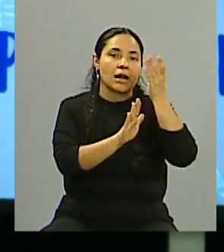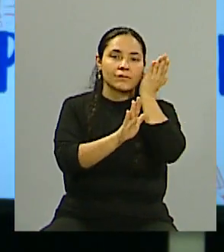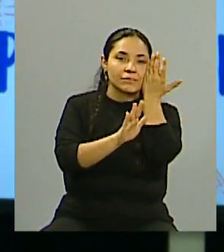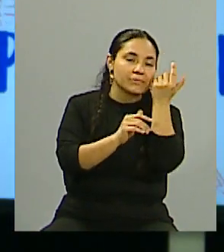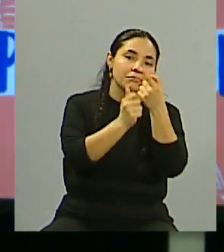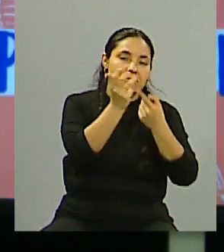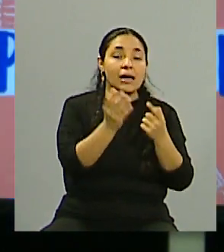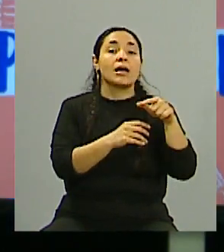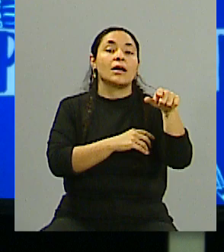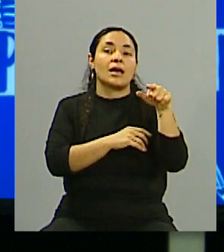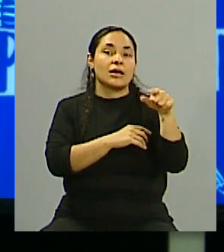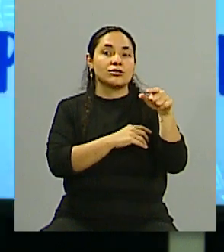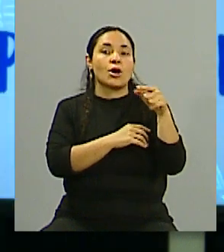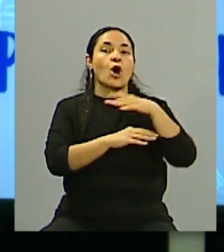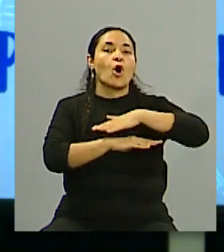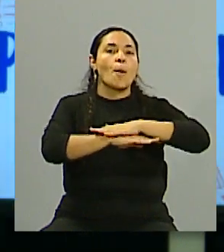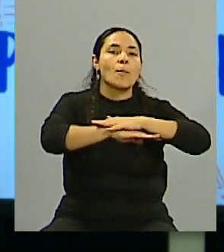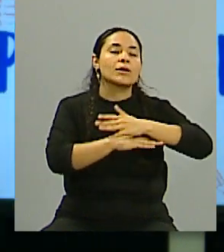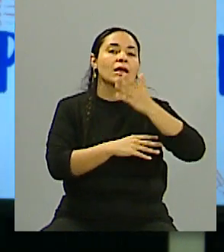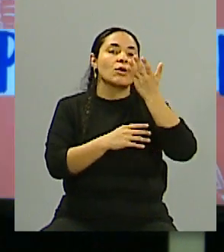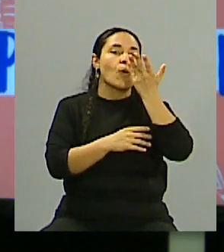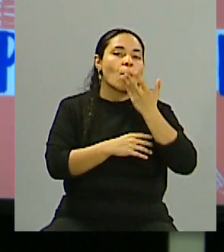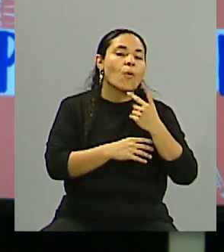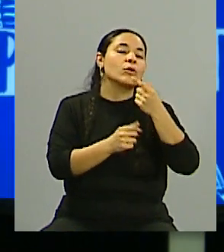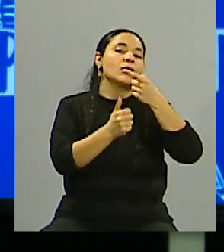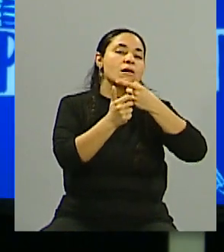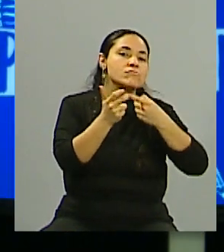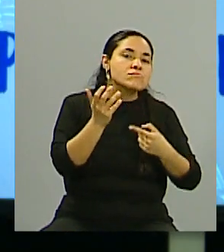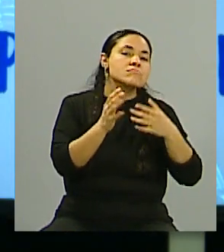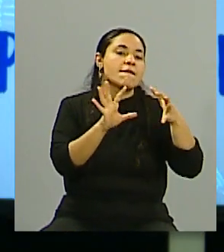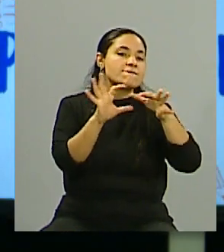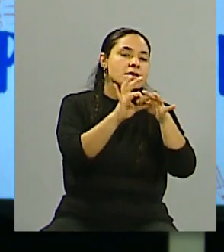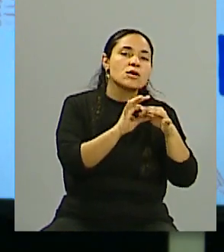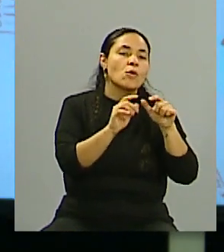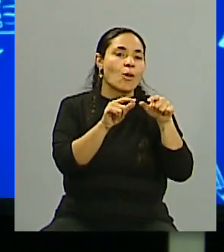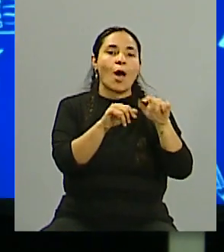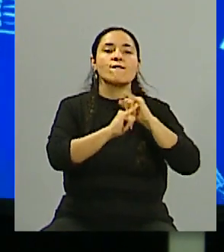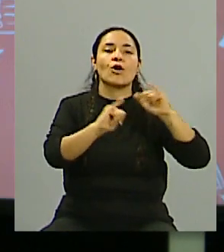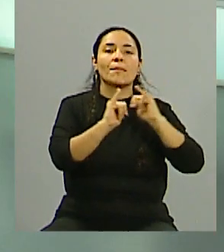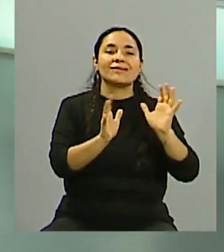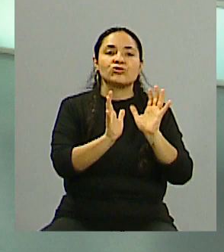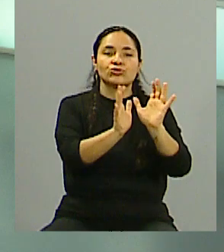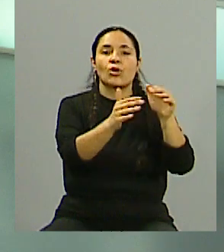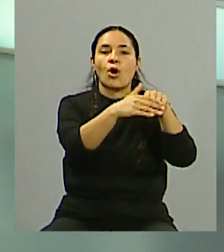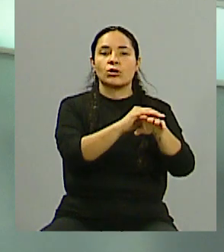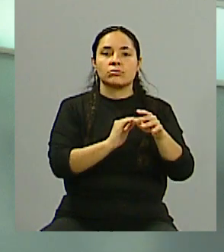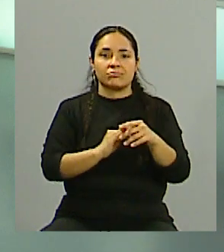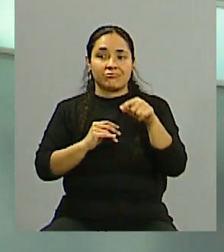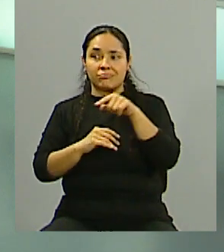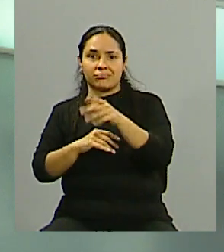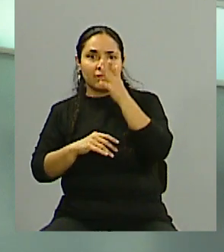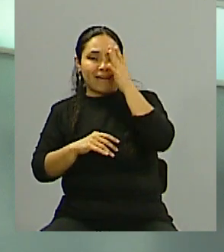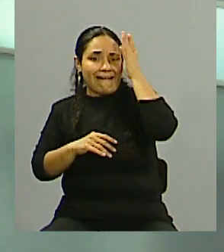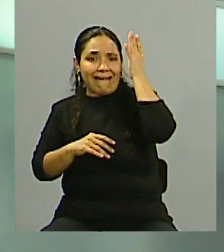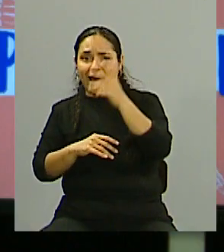digital en mis conductas, en mis gustos, en mis vinculaciones, en mis redes. Ni todo eso es tan grave como esto. Claro.